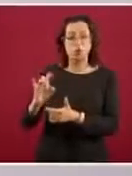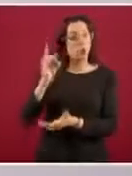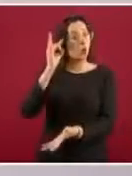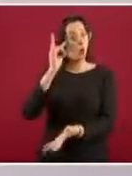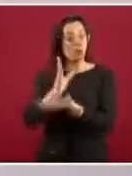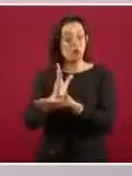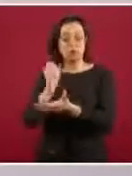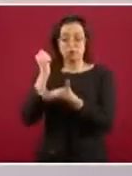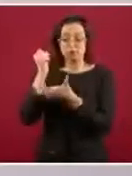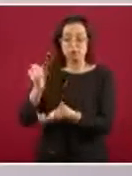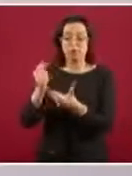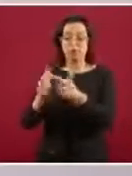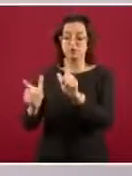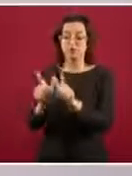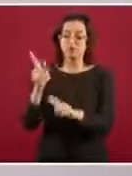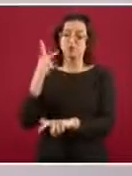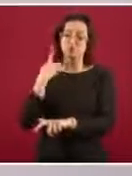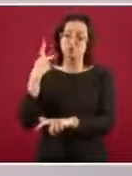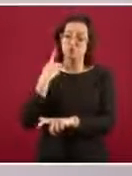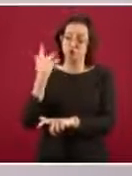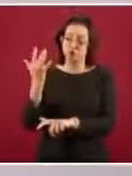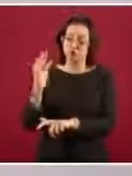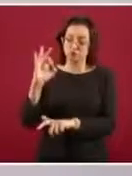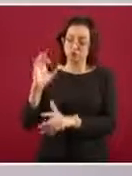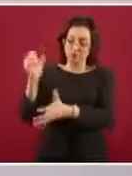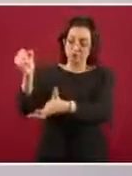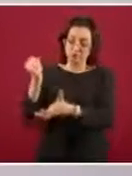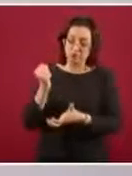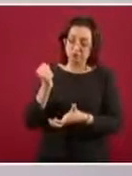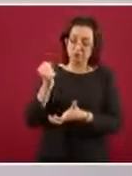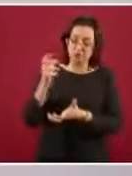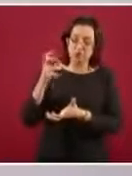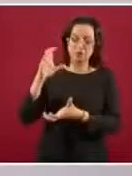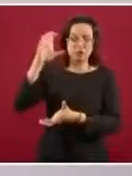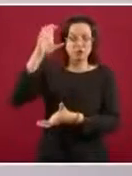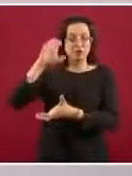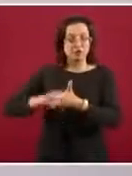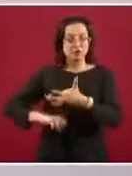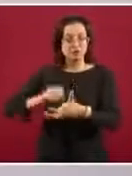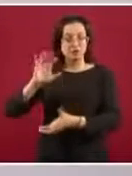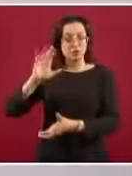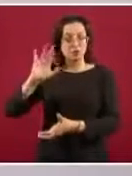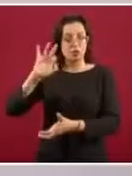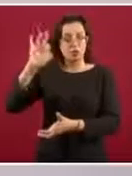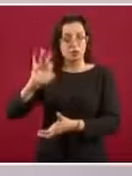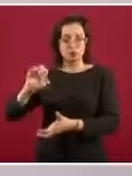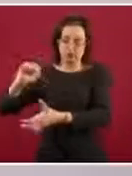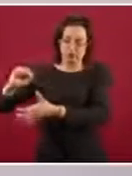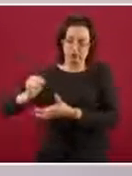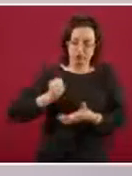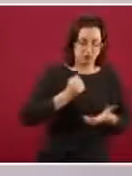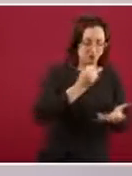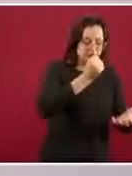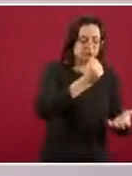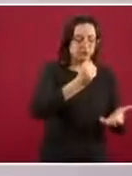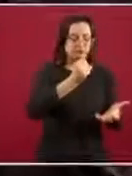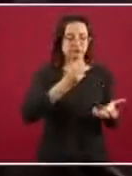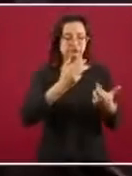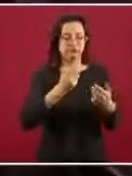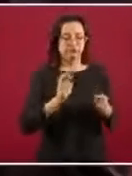partidos y a quién se le entregaría ese dinero.